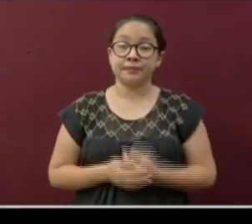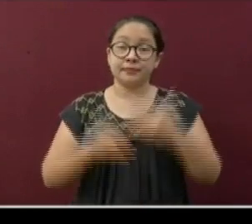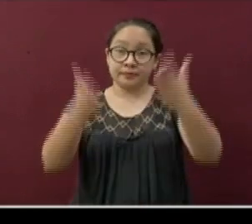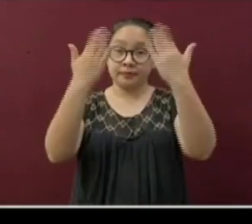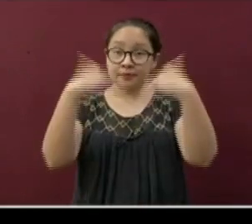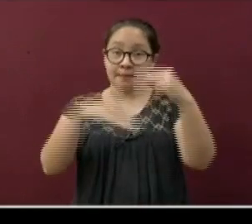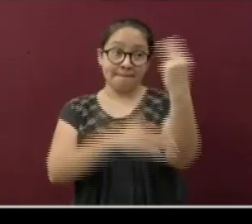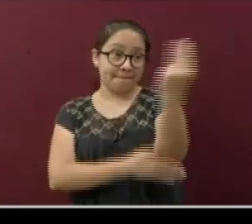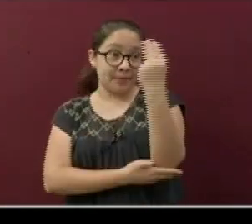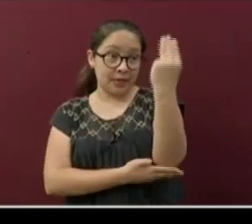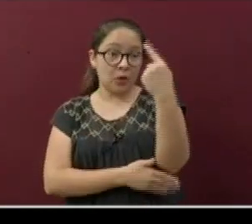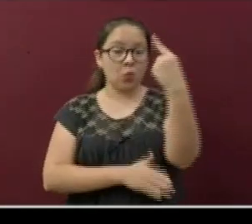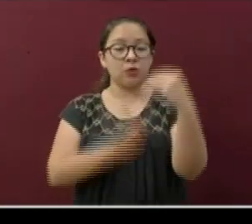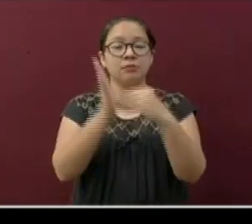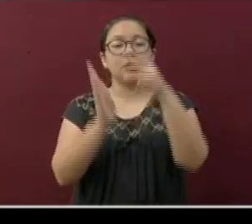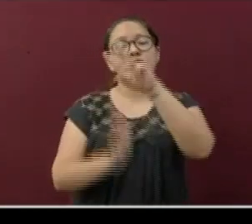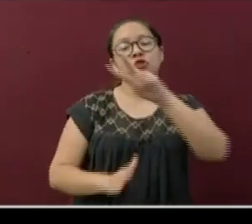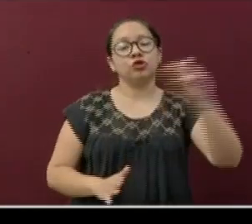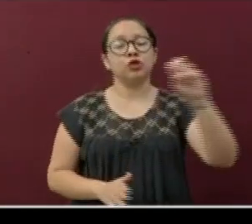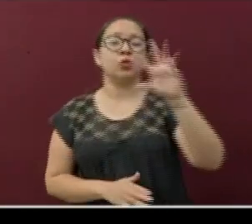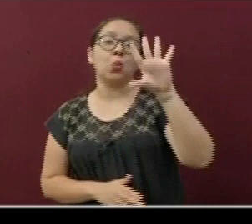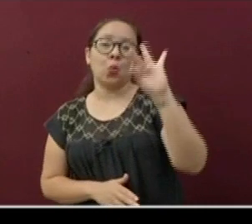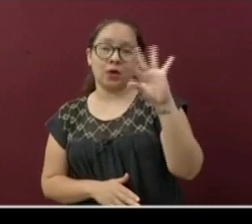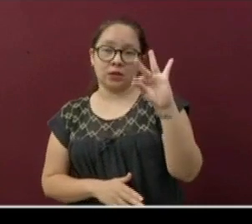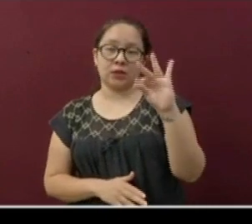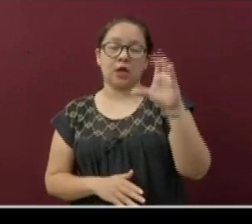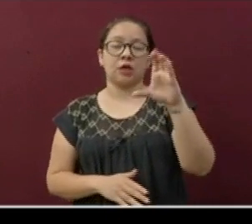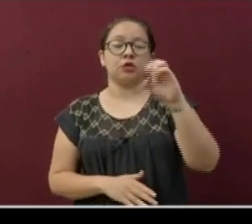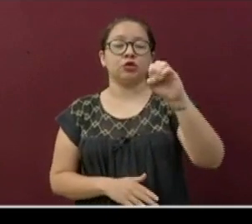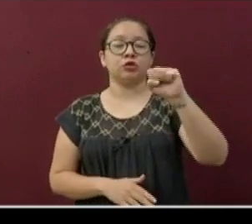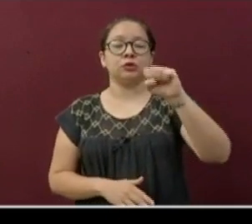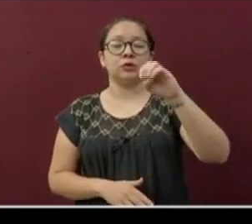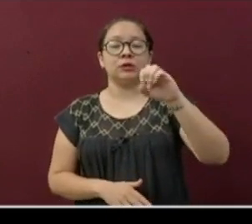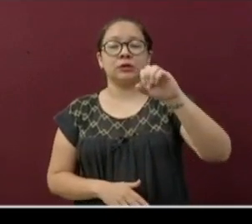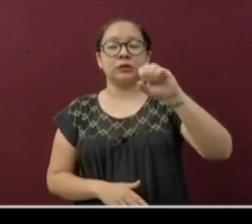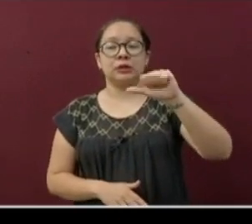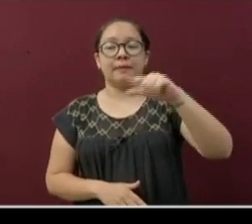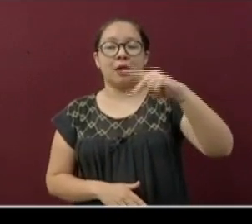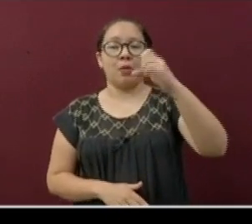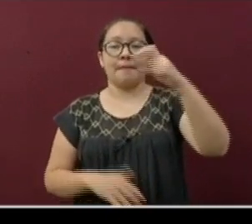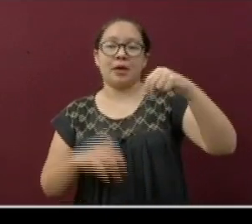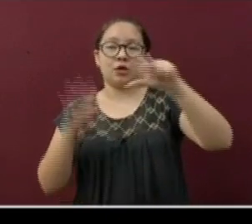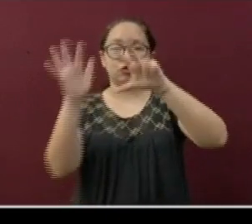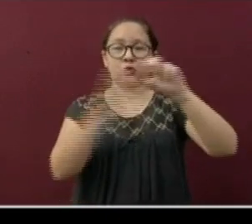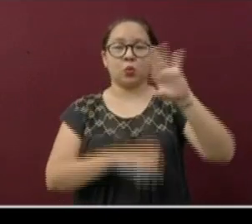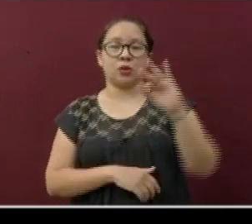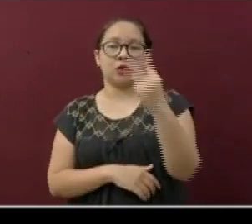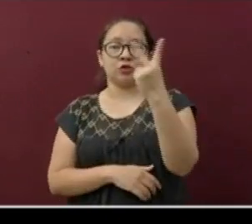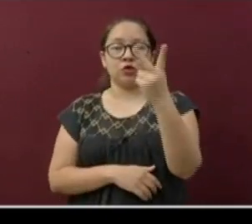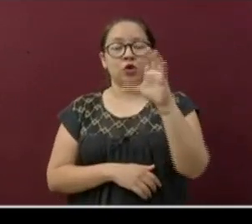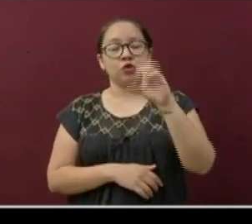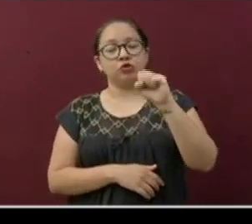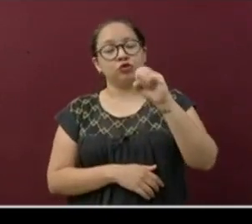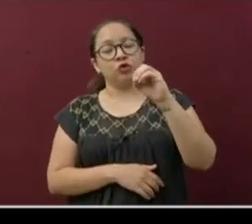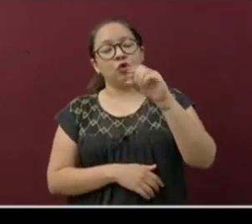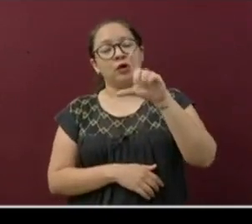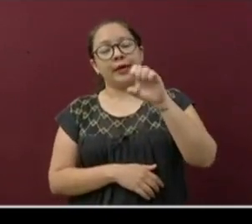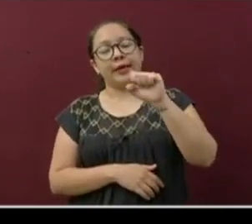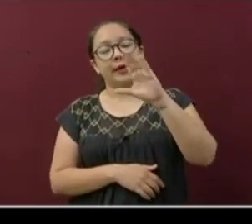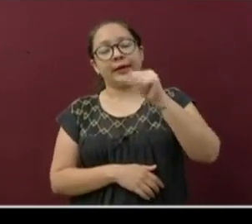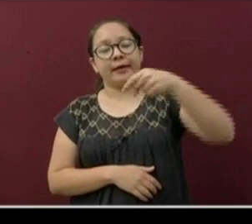Minatitlán 1.240, Cozamaluapan 842, Cozoleacaque